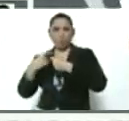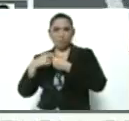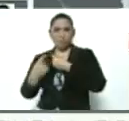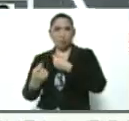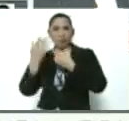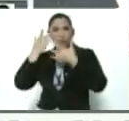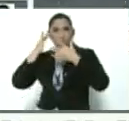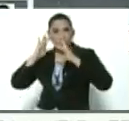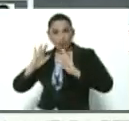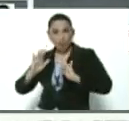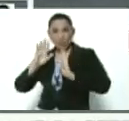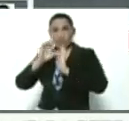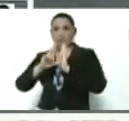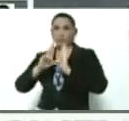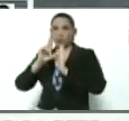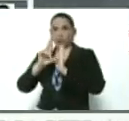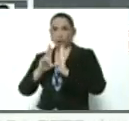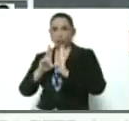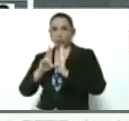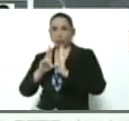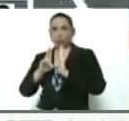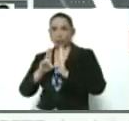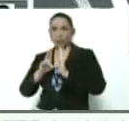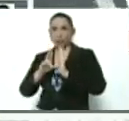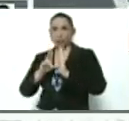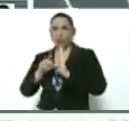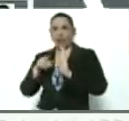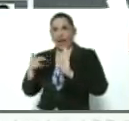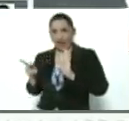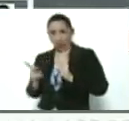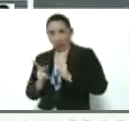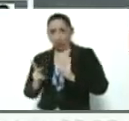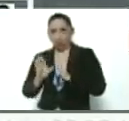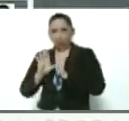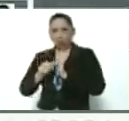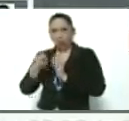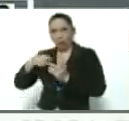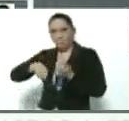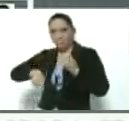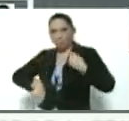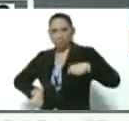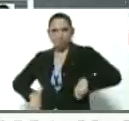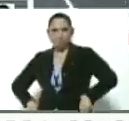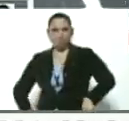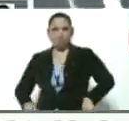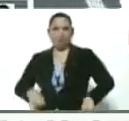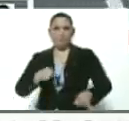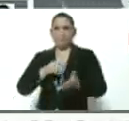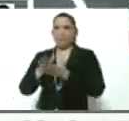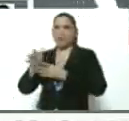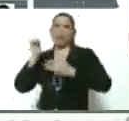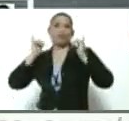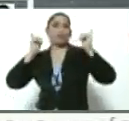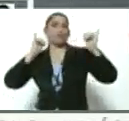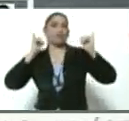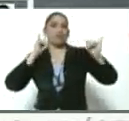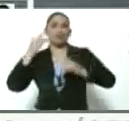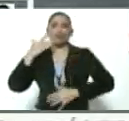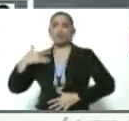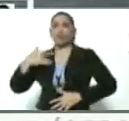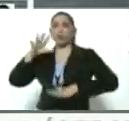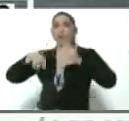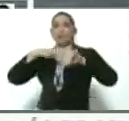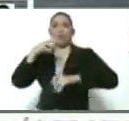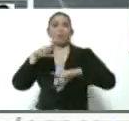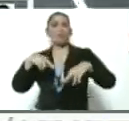supuestamente de refugiados, fue desviado para ser gastado en discotecas, en tiendas de lujo, en